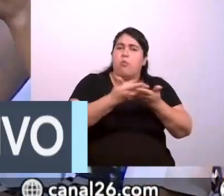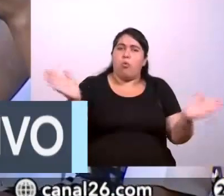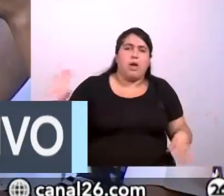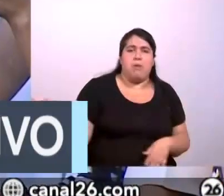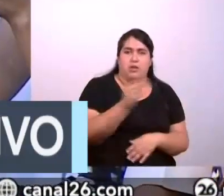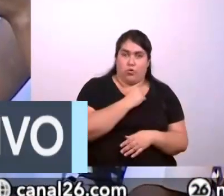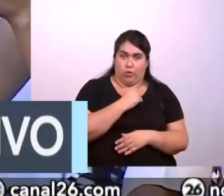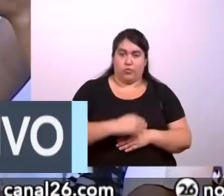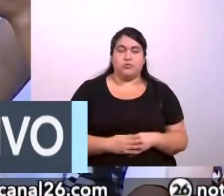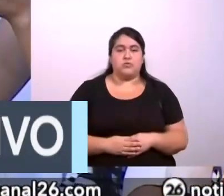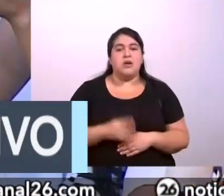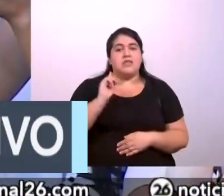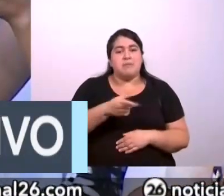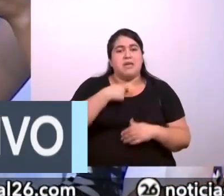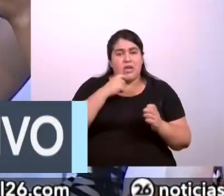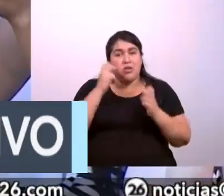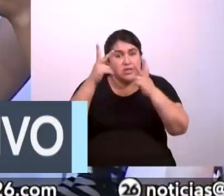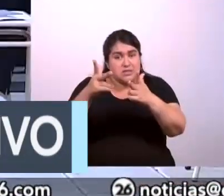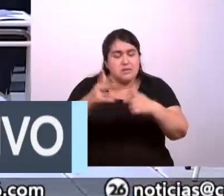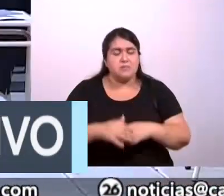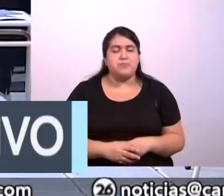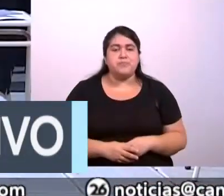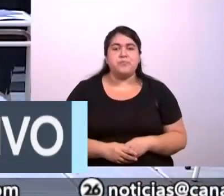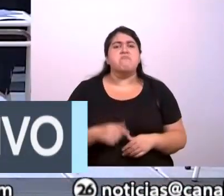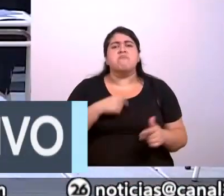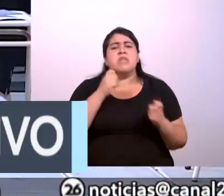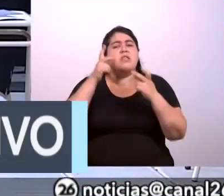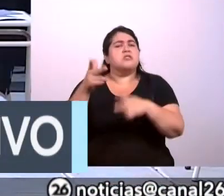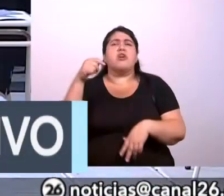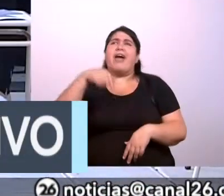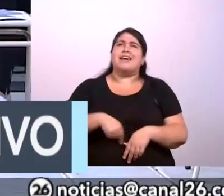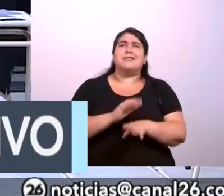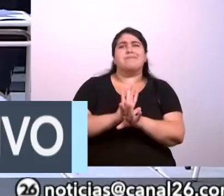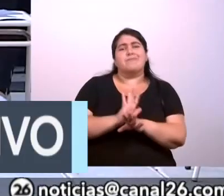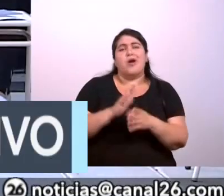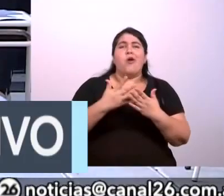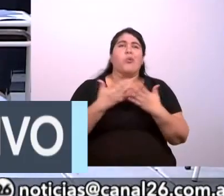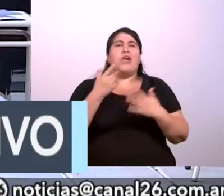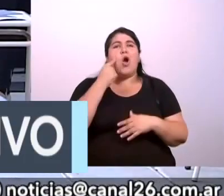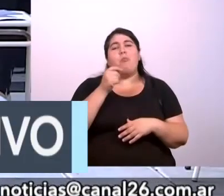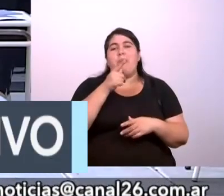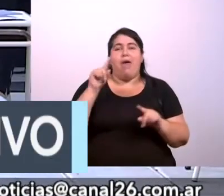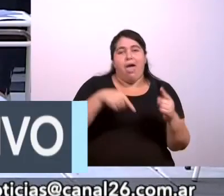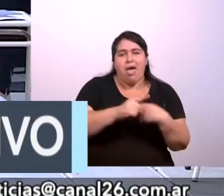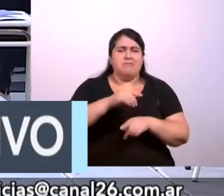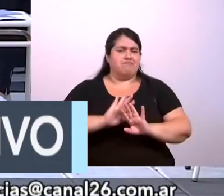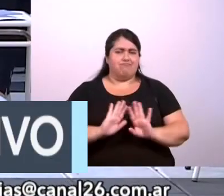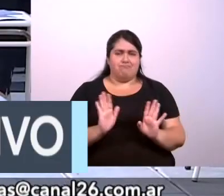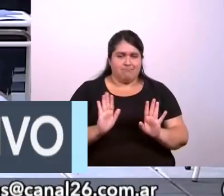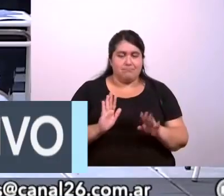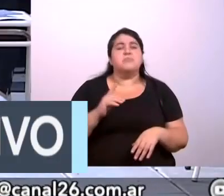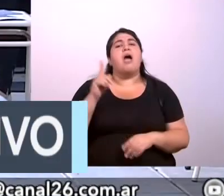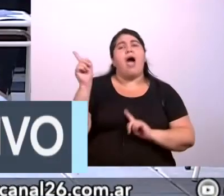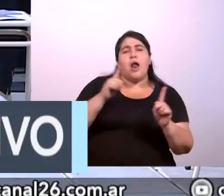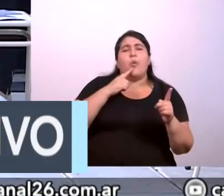también, y quiero decir también, porque este no es un día para la polémica, pero quiero decir también que algunos